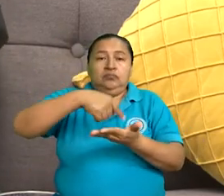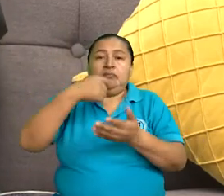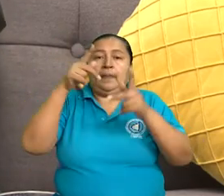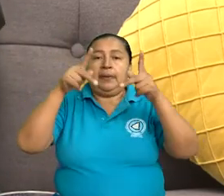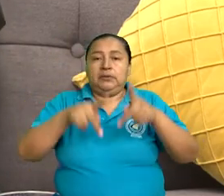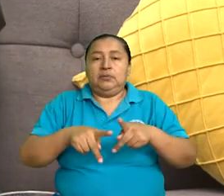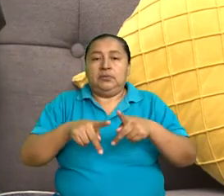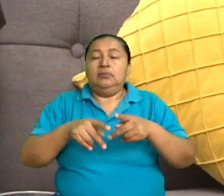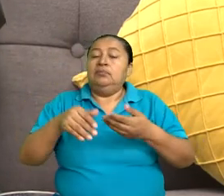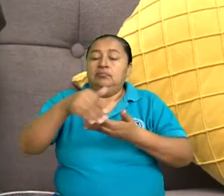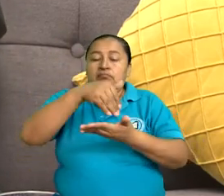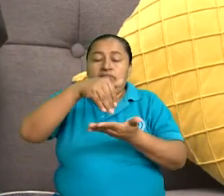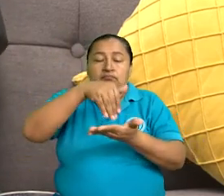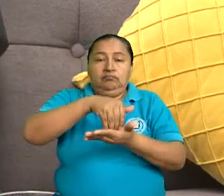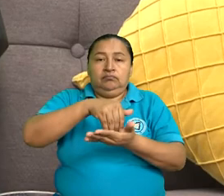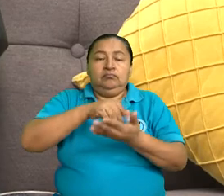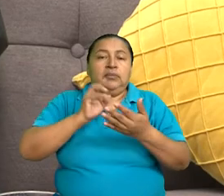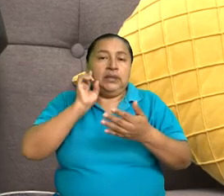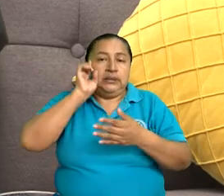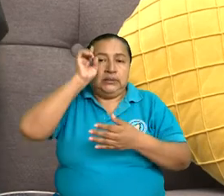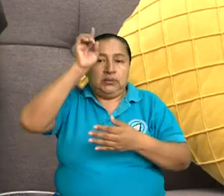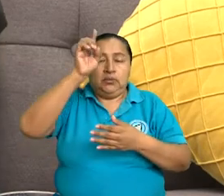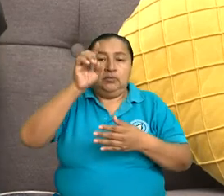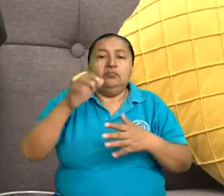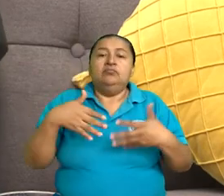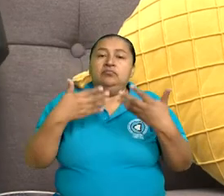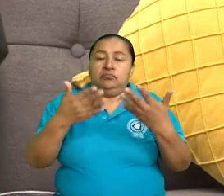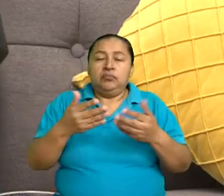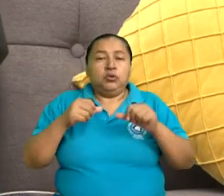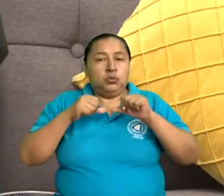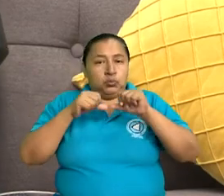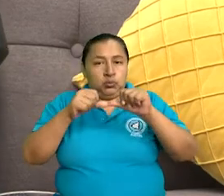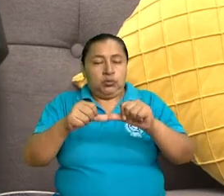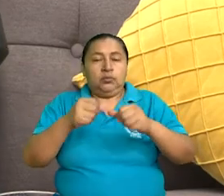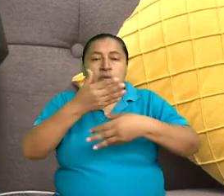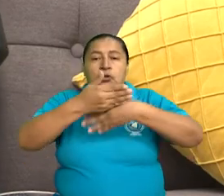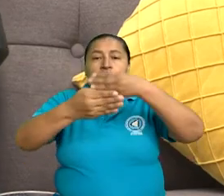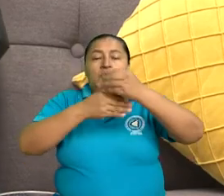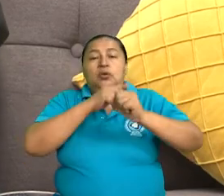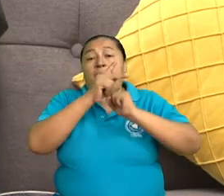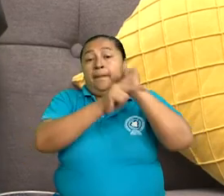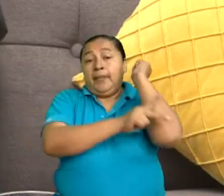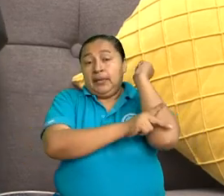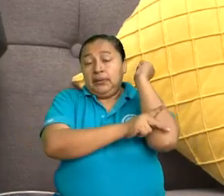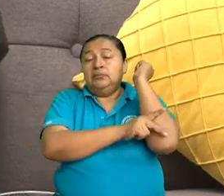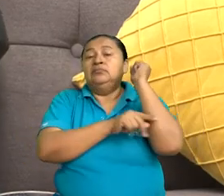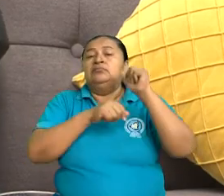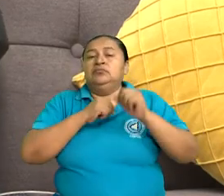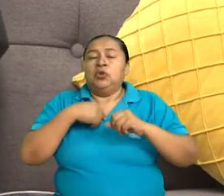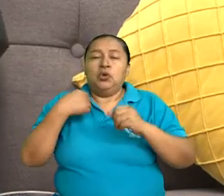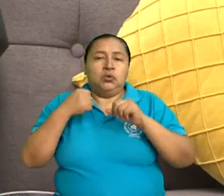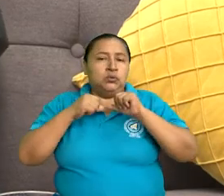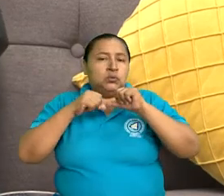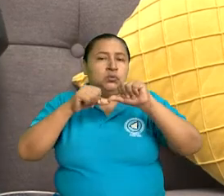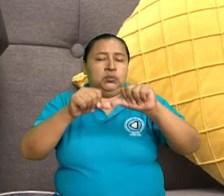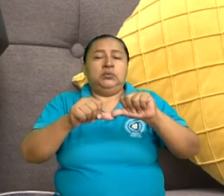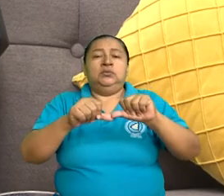centro, en el centro del desarrollo. Así que seguimos construyendo patria, seguimos